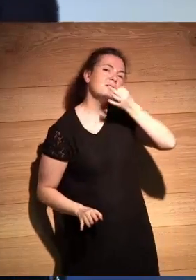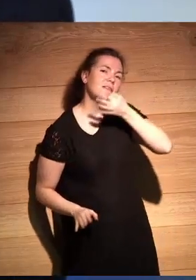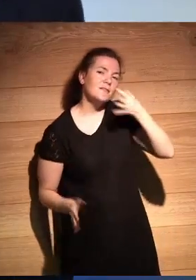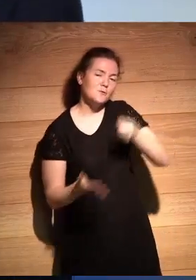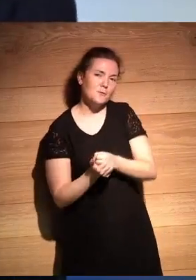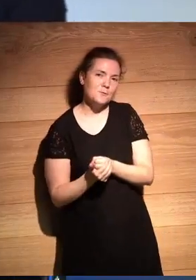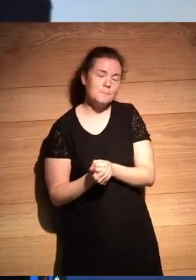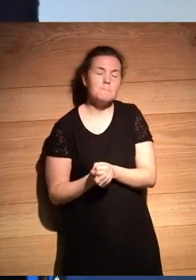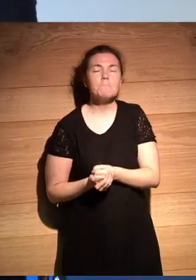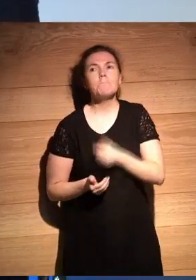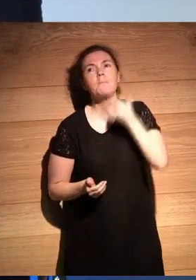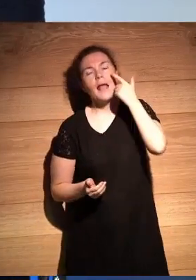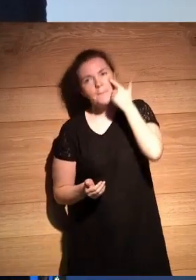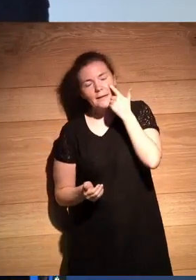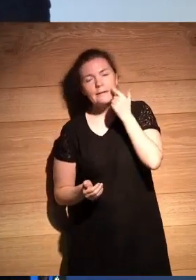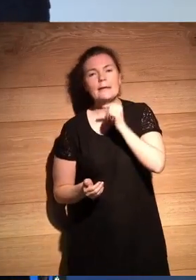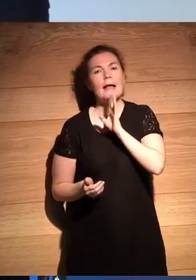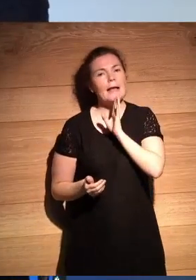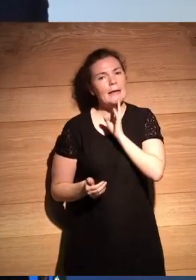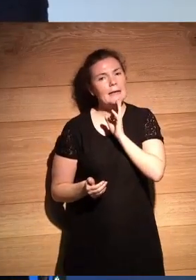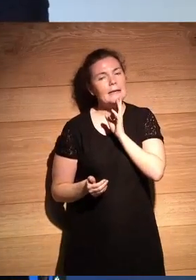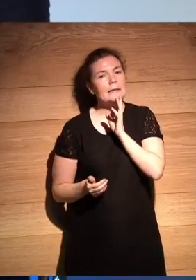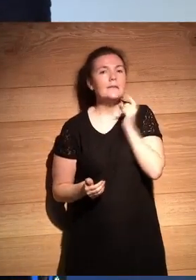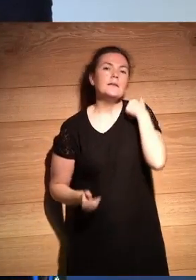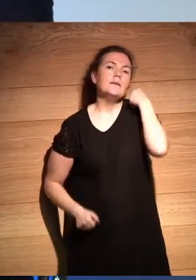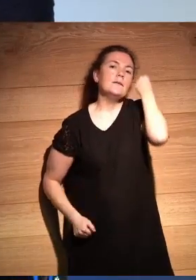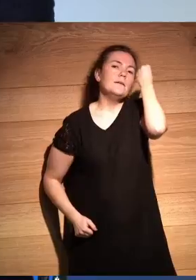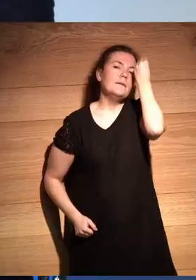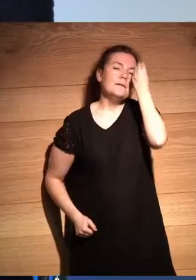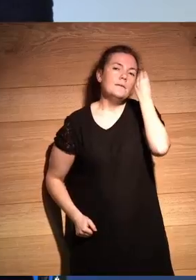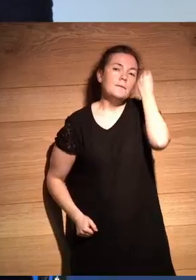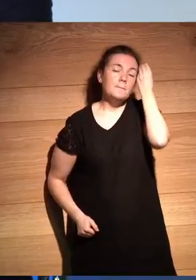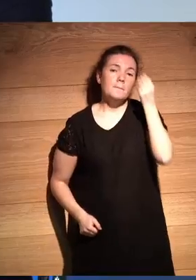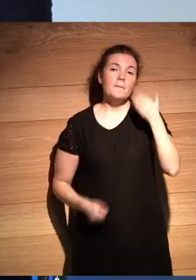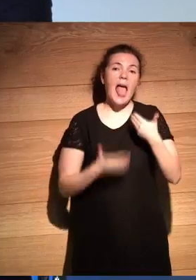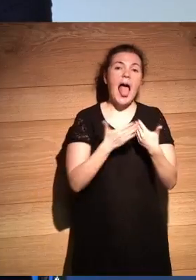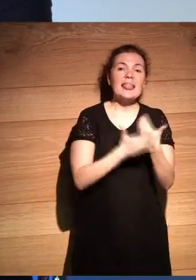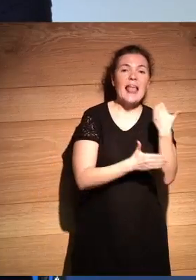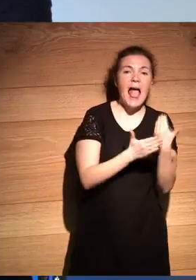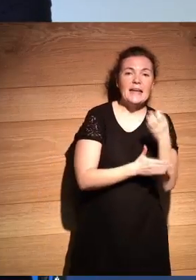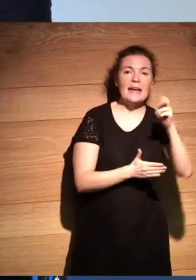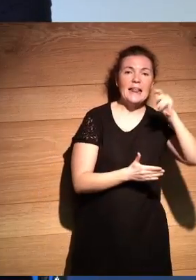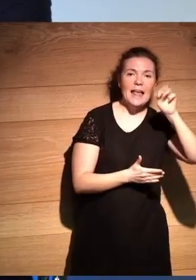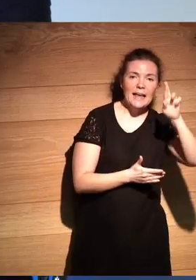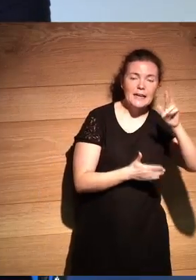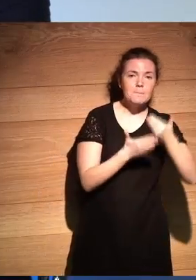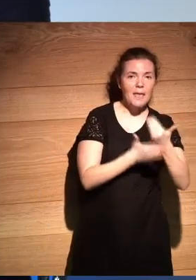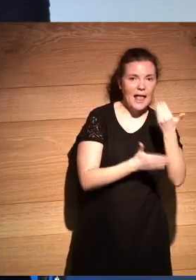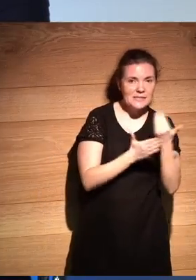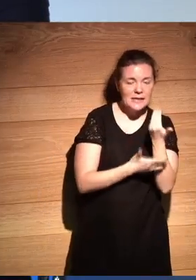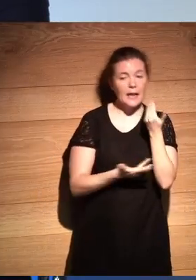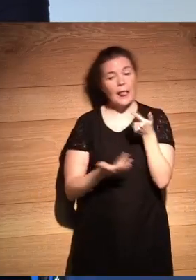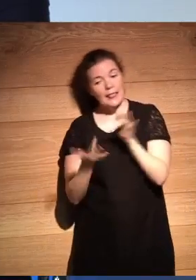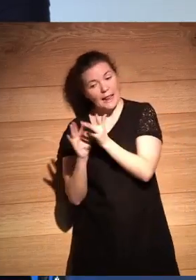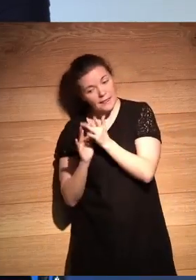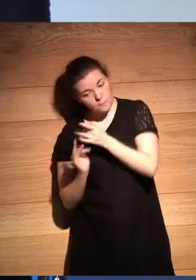a ver respecto a lo que comentas yo creo que entre Altair Magazine Interactivos lo que hemos conseguido es establecer